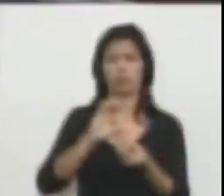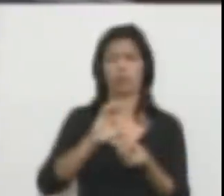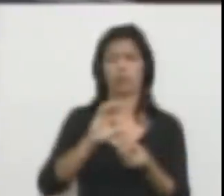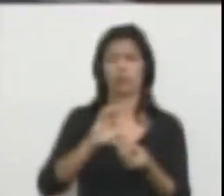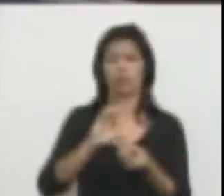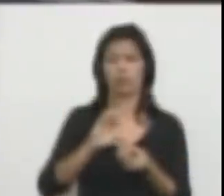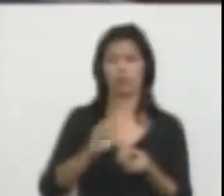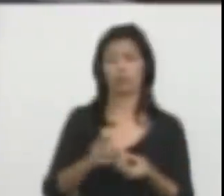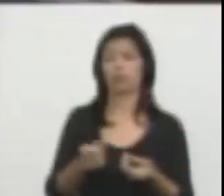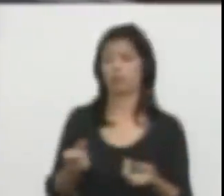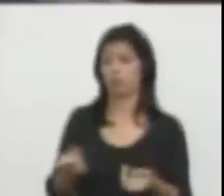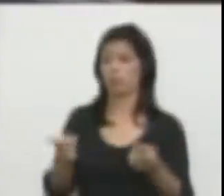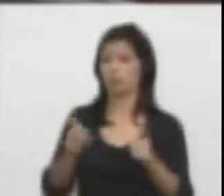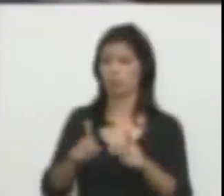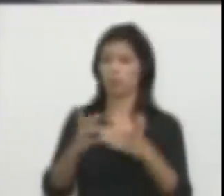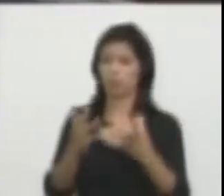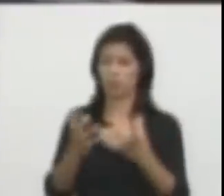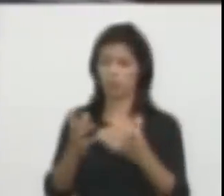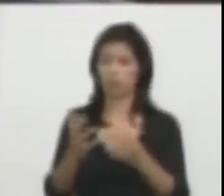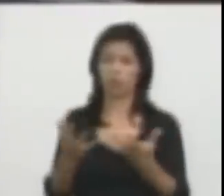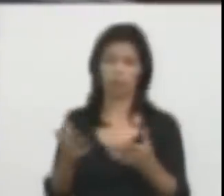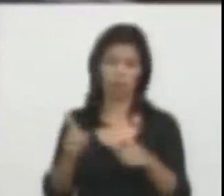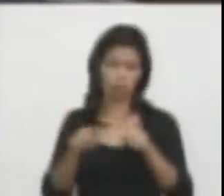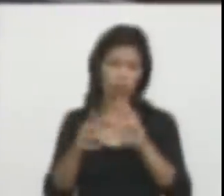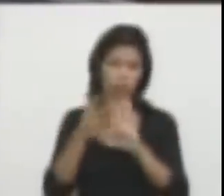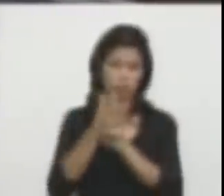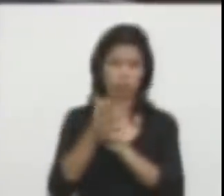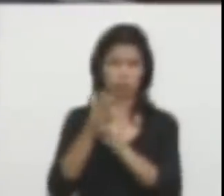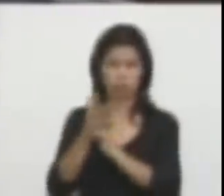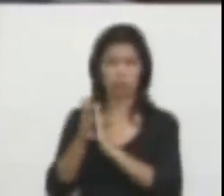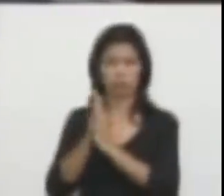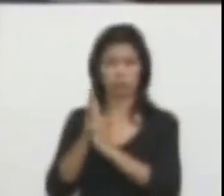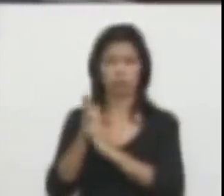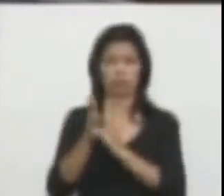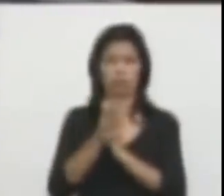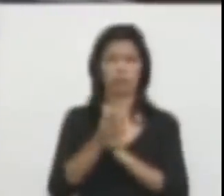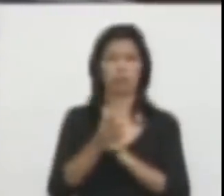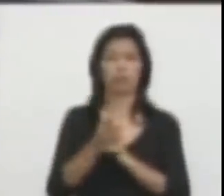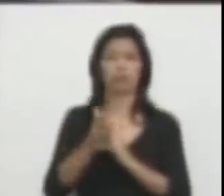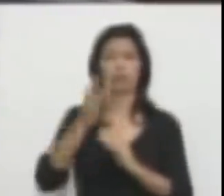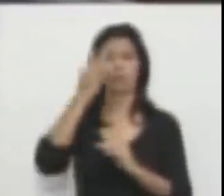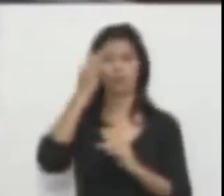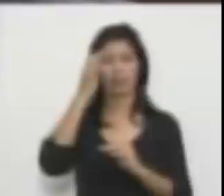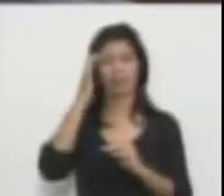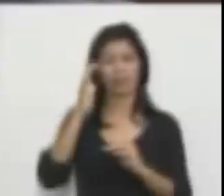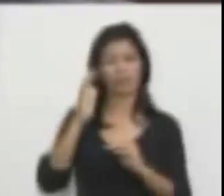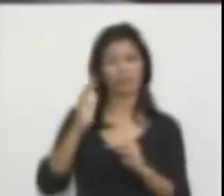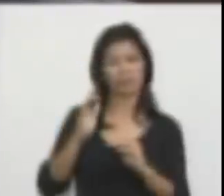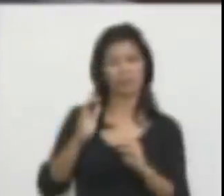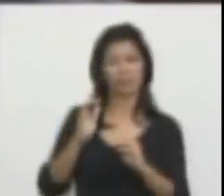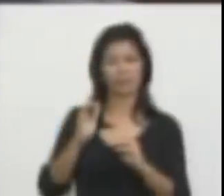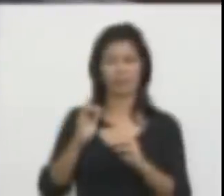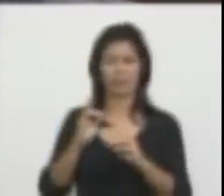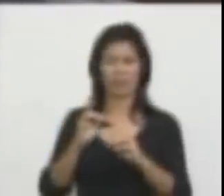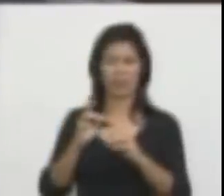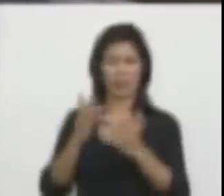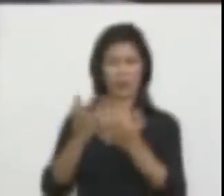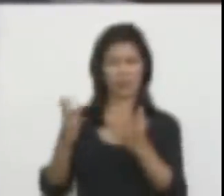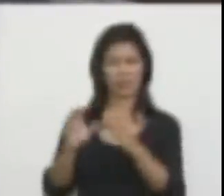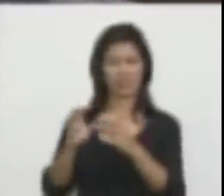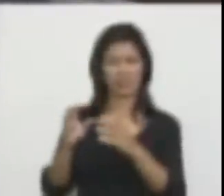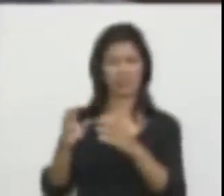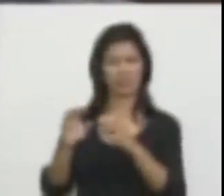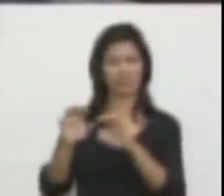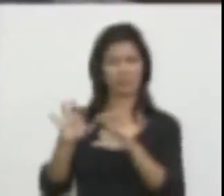Yo quiero también hacer algunos comentarios, porque hay algunos hechos que me han parecido bizarros en